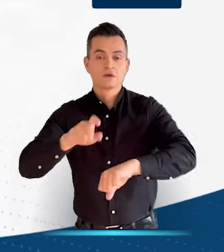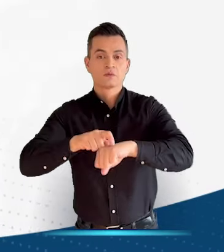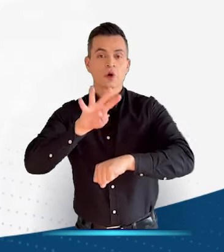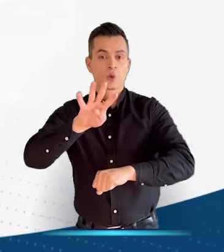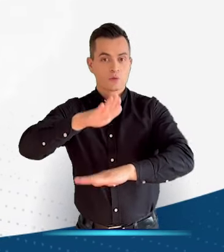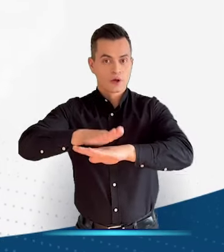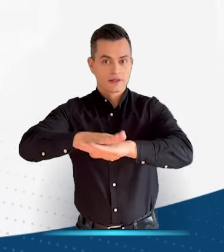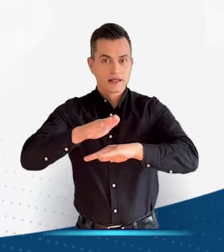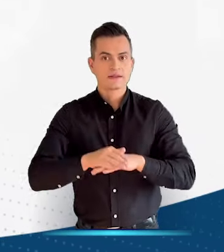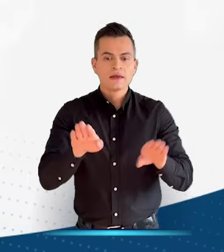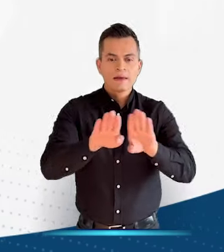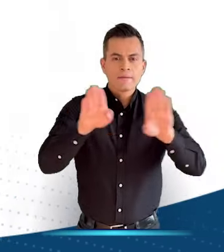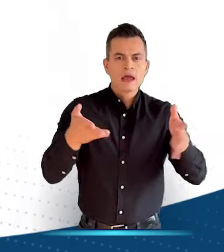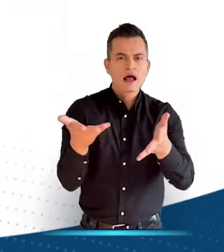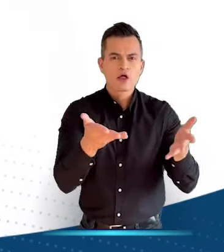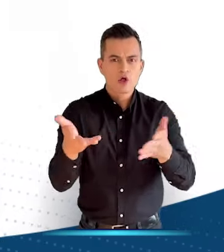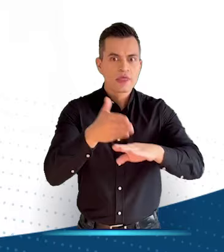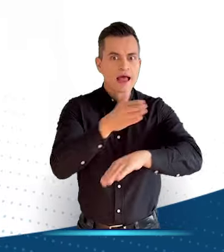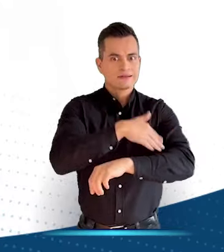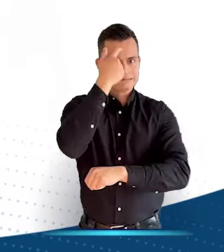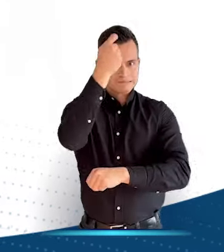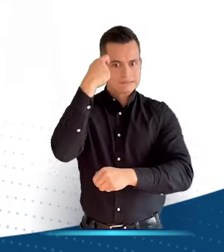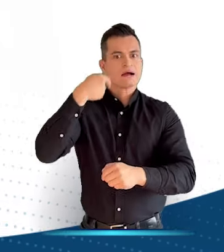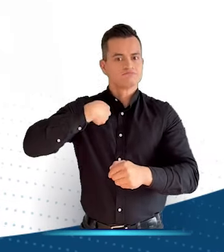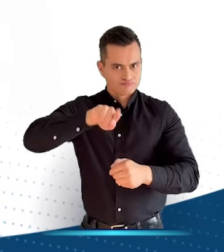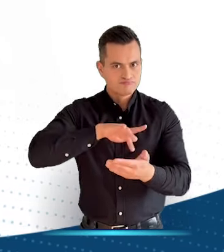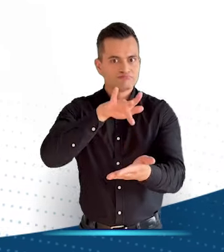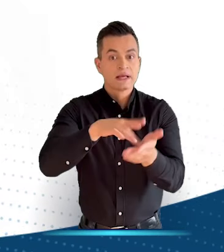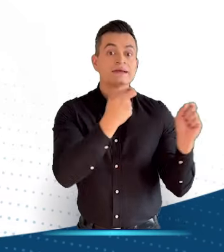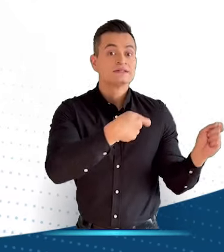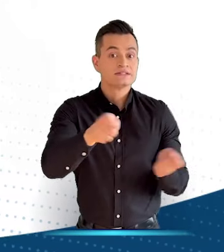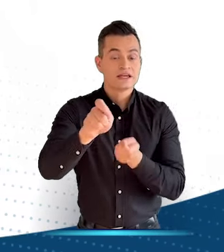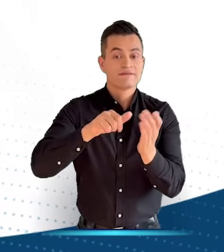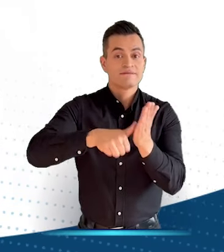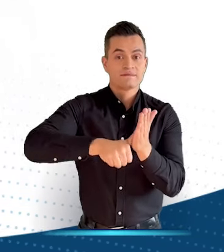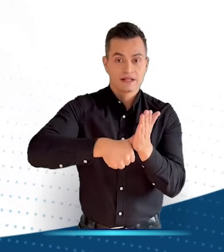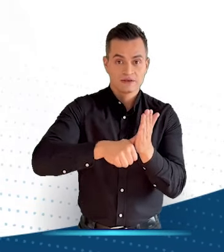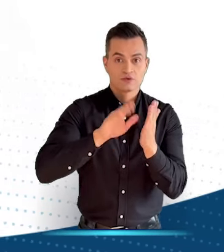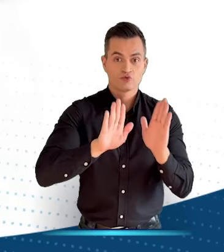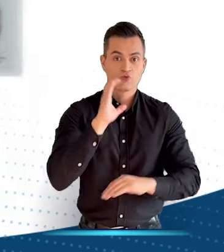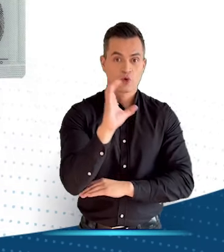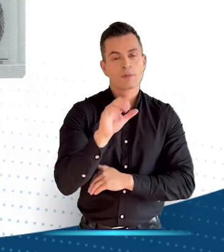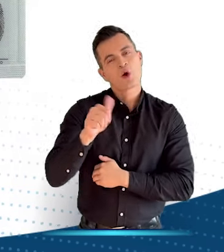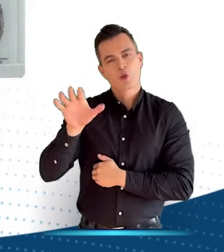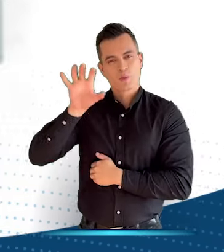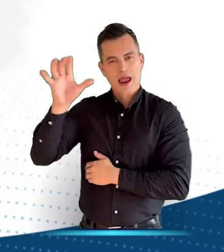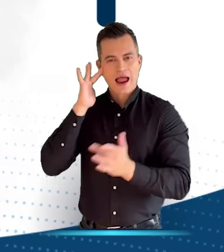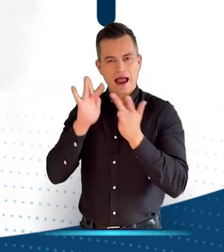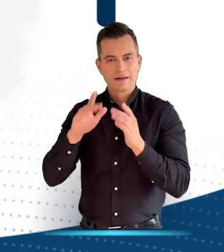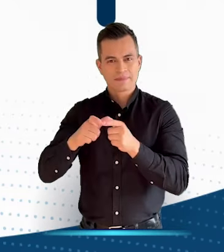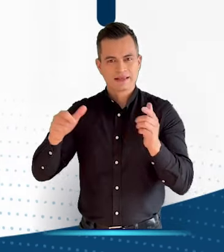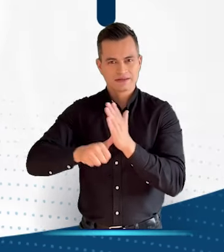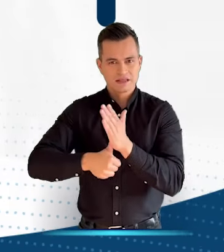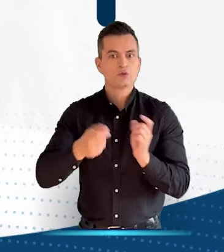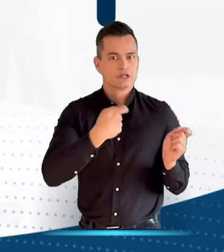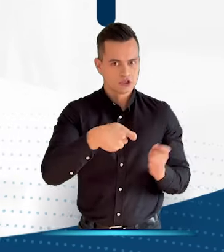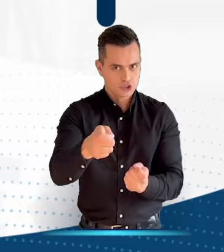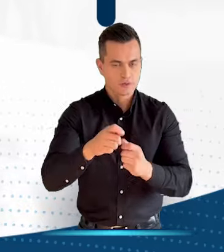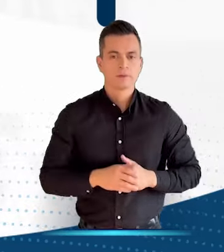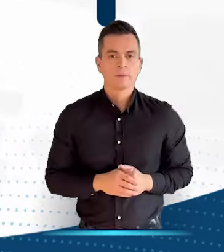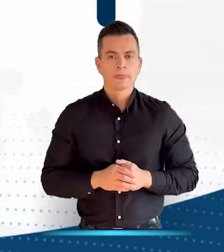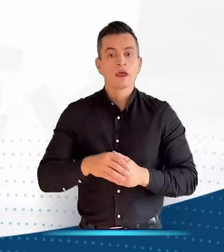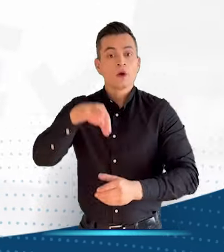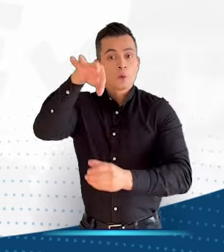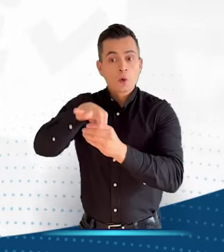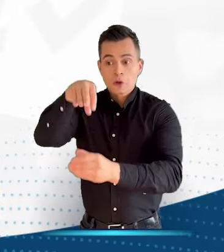4 de la tarde. Ten presente la mesa en la que debes votar y recuerda llevar tu cédula de ciudadanía o de extranjería. Una vez